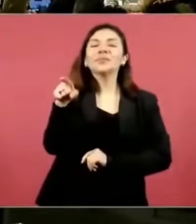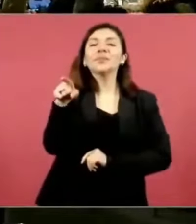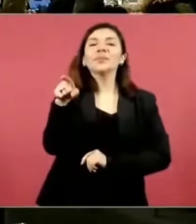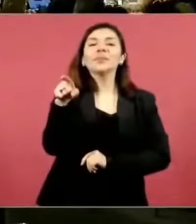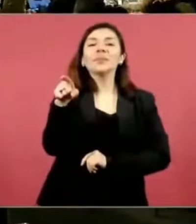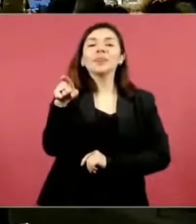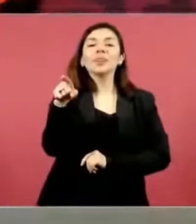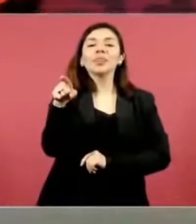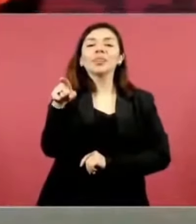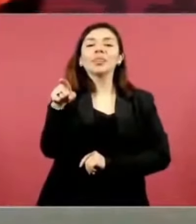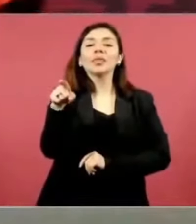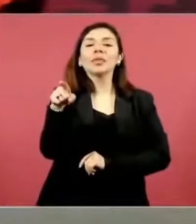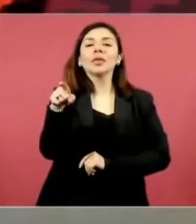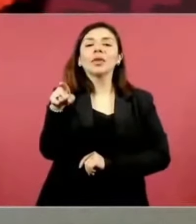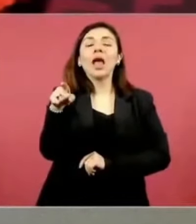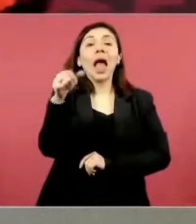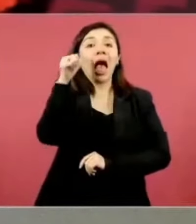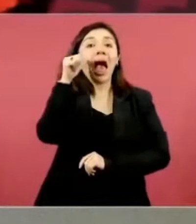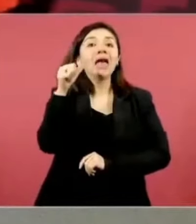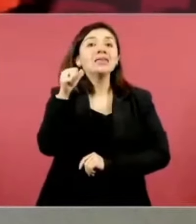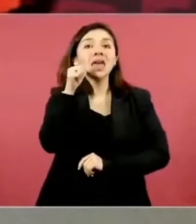los homicidios de ellas?